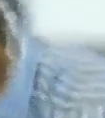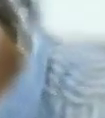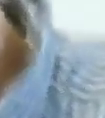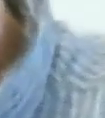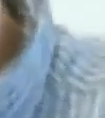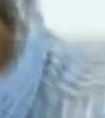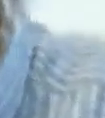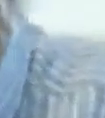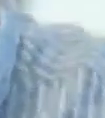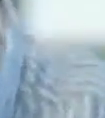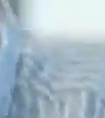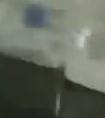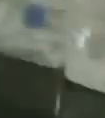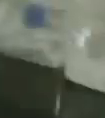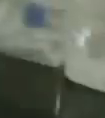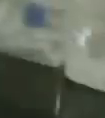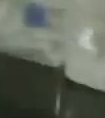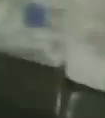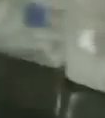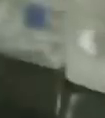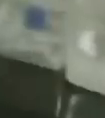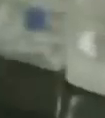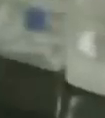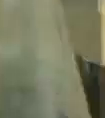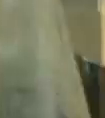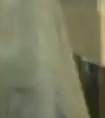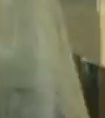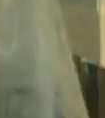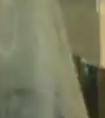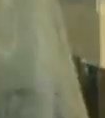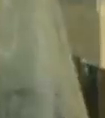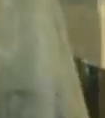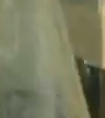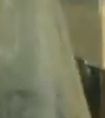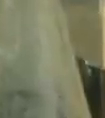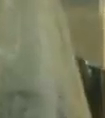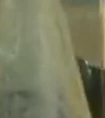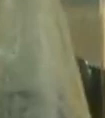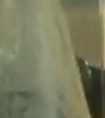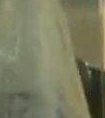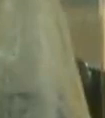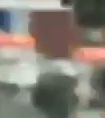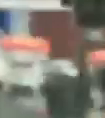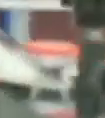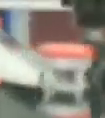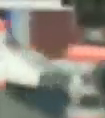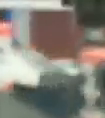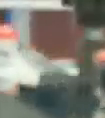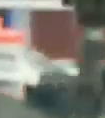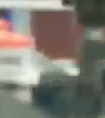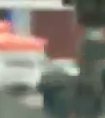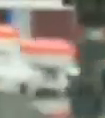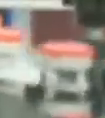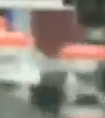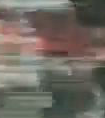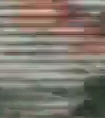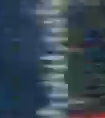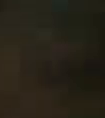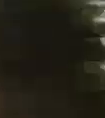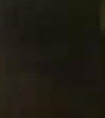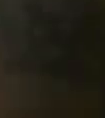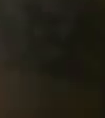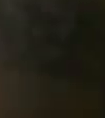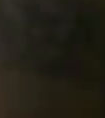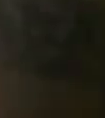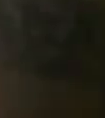organismo acelerando la sintomatología y vulnerando los anticuerpos naturales y los producidos por la vacunación